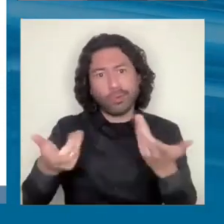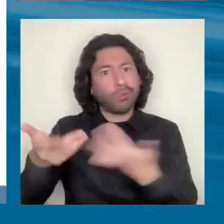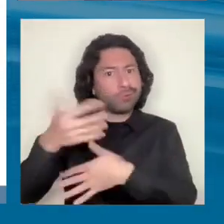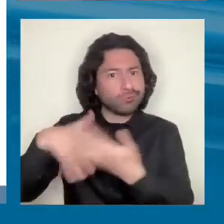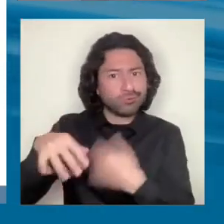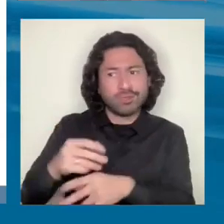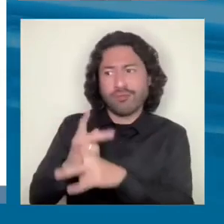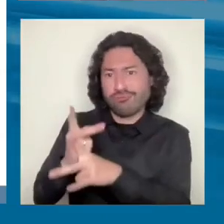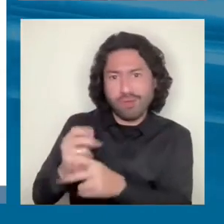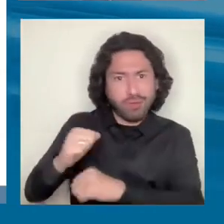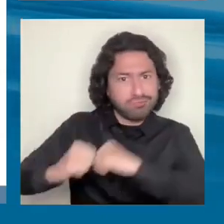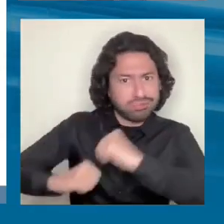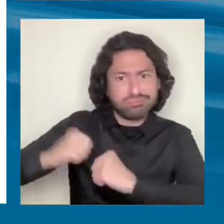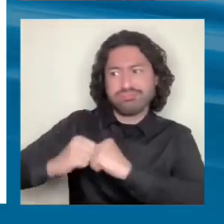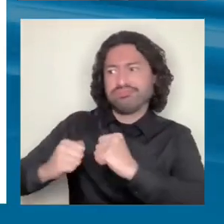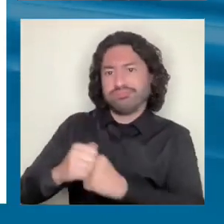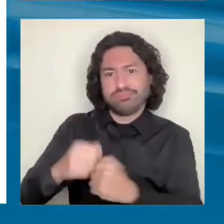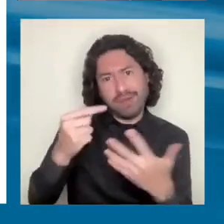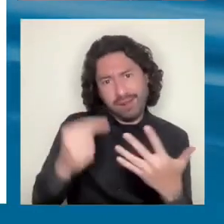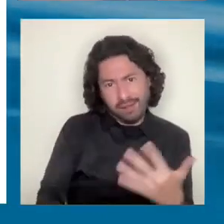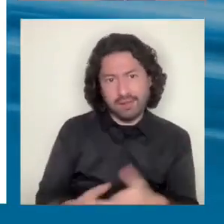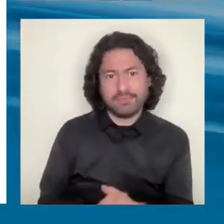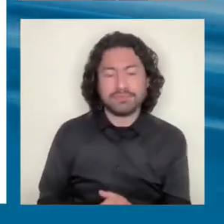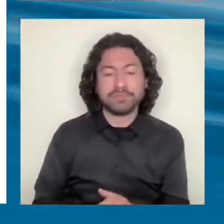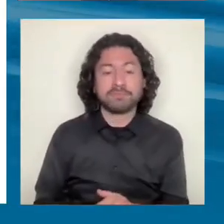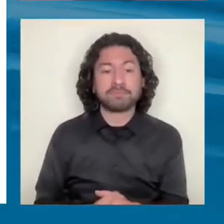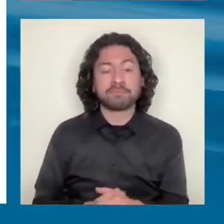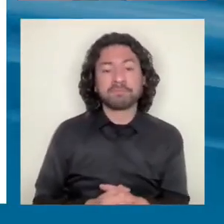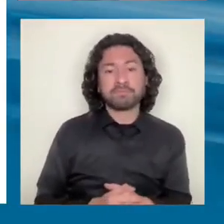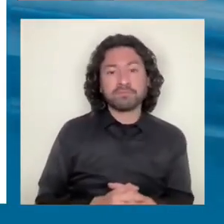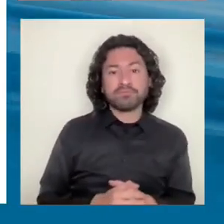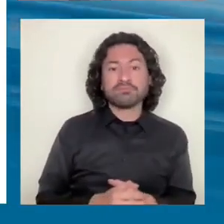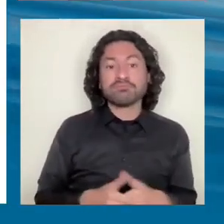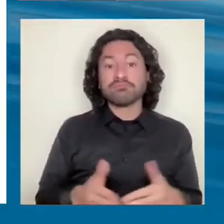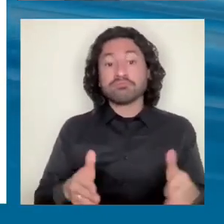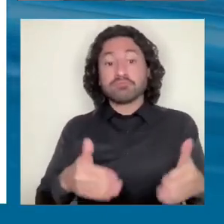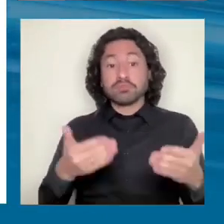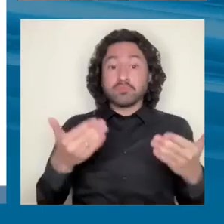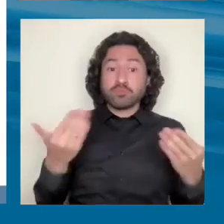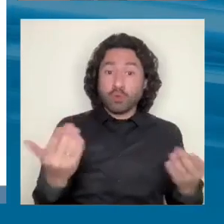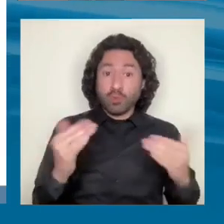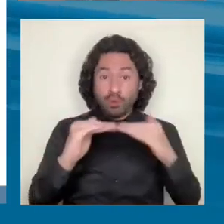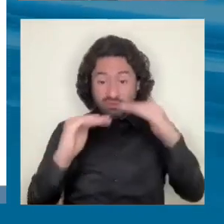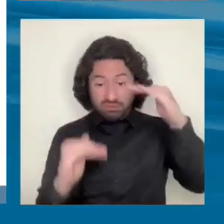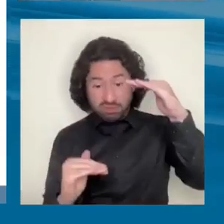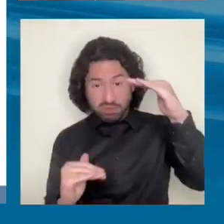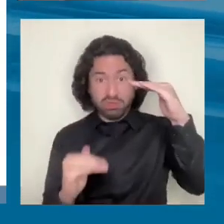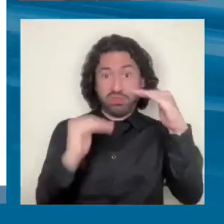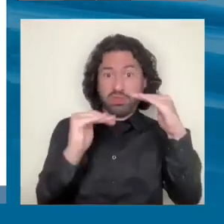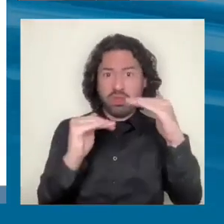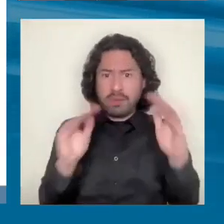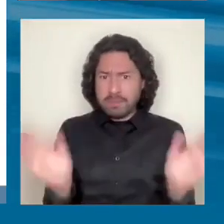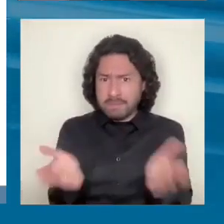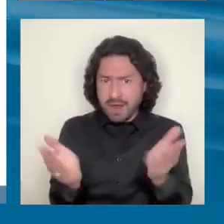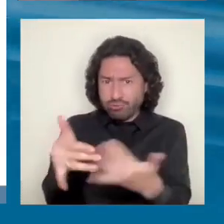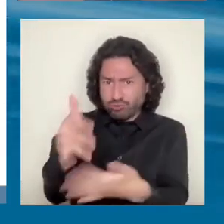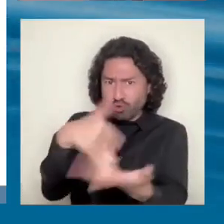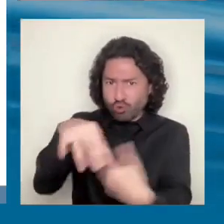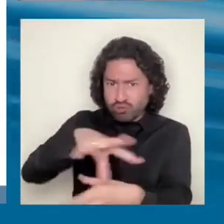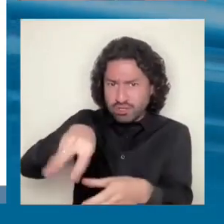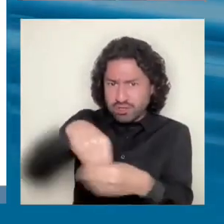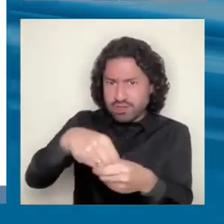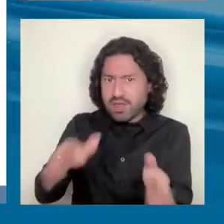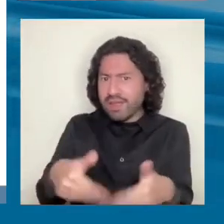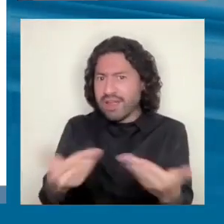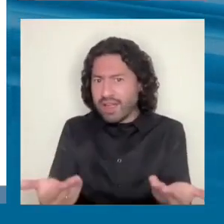etcétera? Eso es básicamente la idea. ¿Cómo reducir desigualdad y promover la inclusión social y la movilidad? Volvemos al gráfico